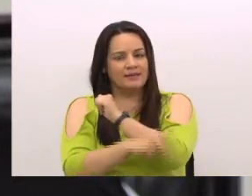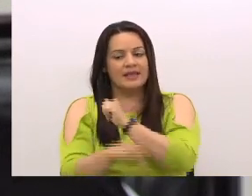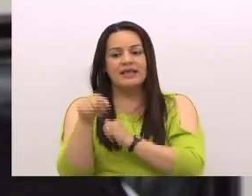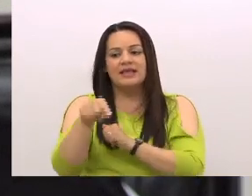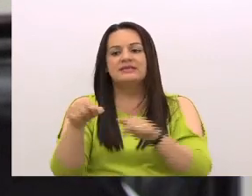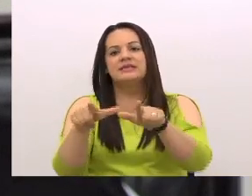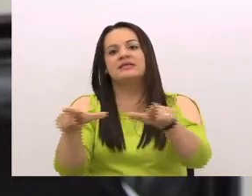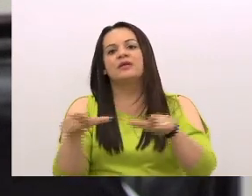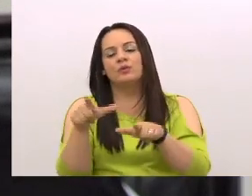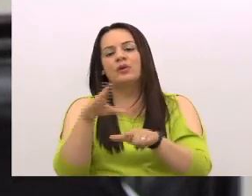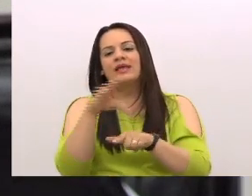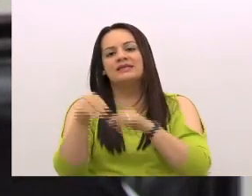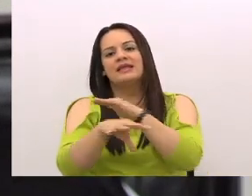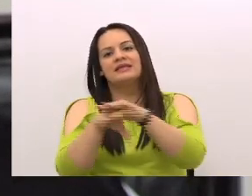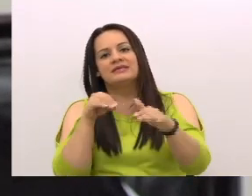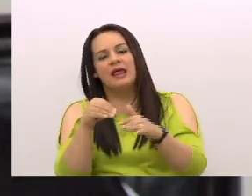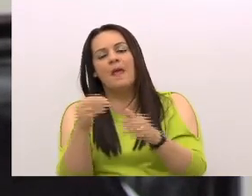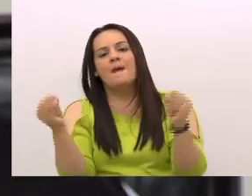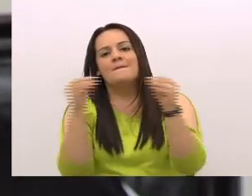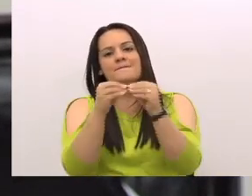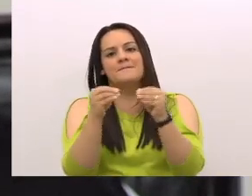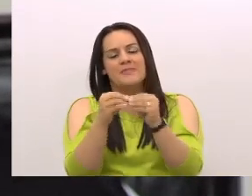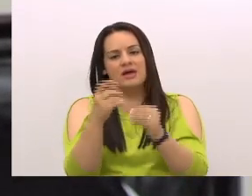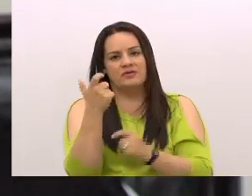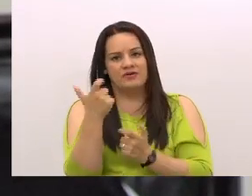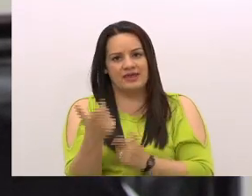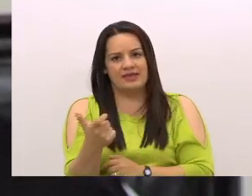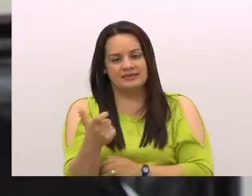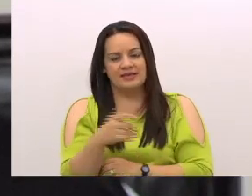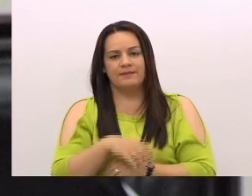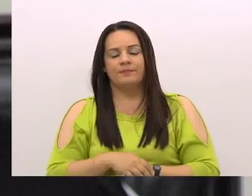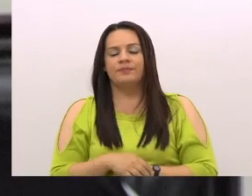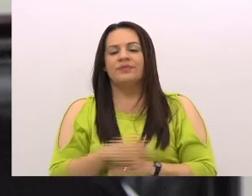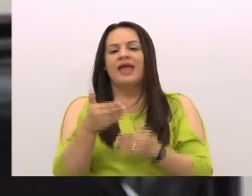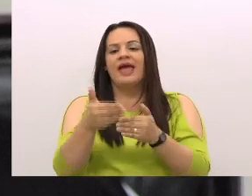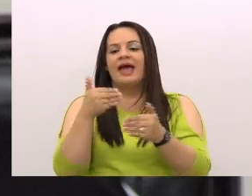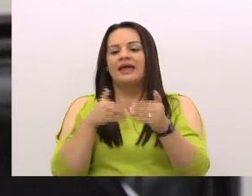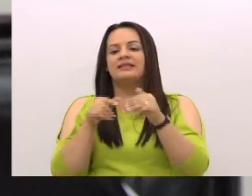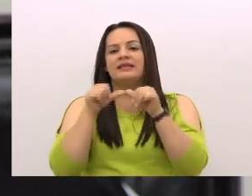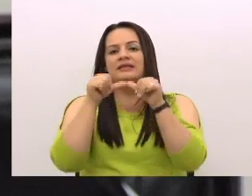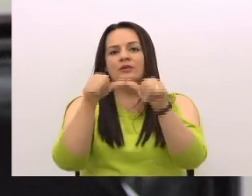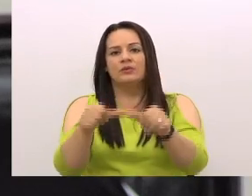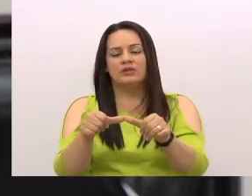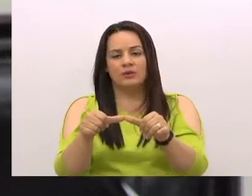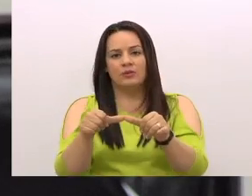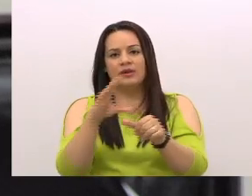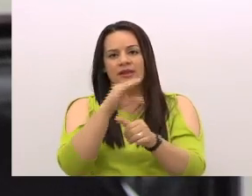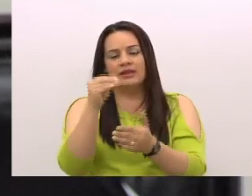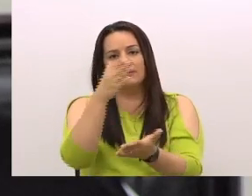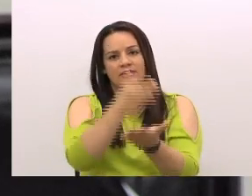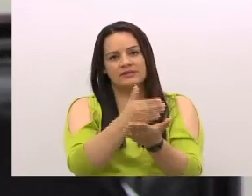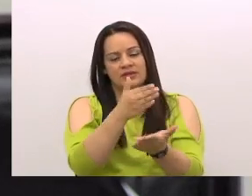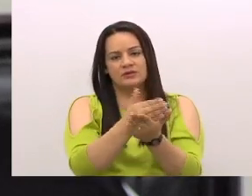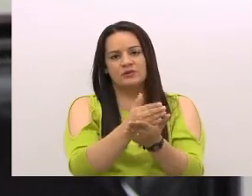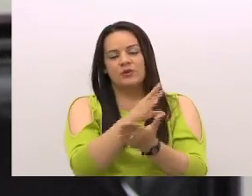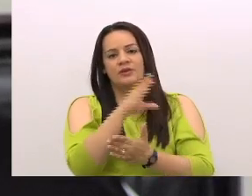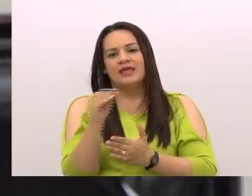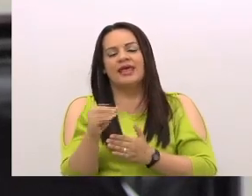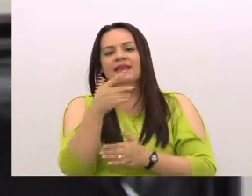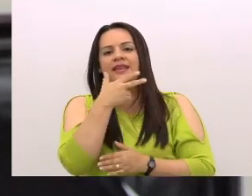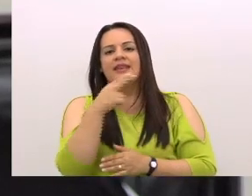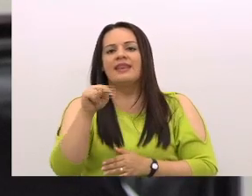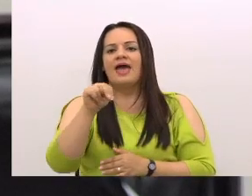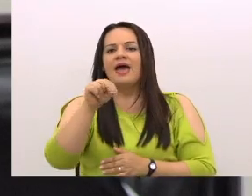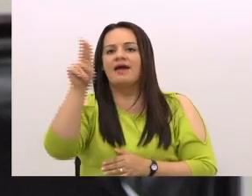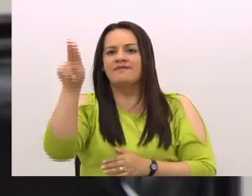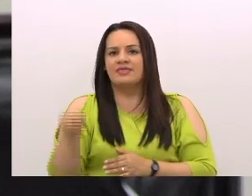el que se le está extrayendo la mayor riqueza. Antes de irnos al deceso de Navidad y fin de año, ¿podría haber un